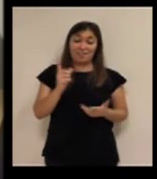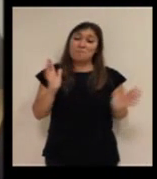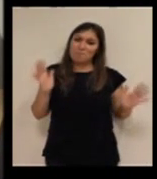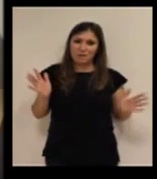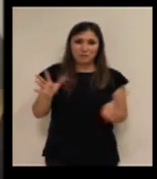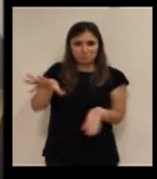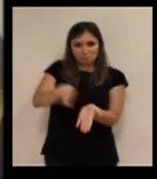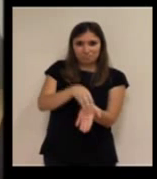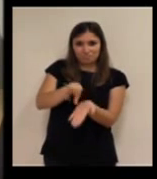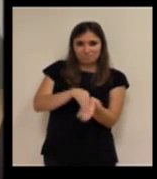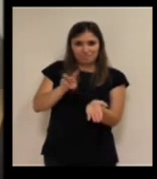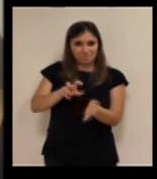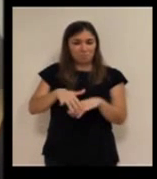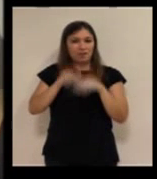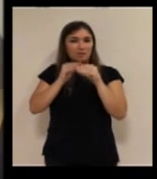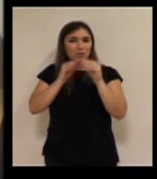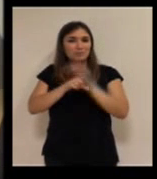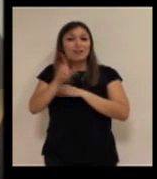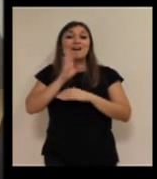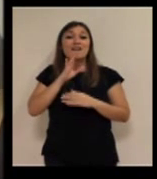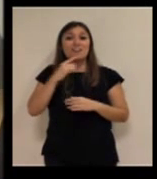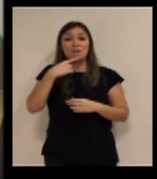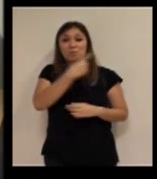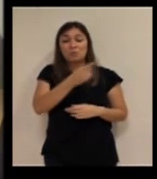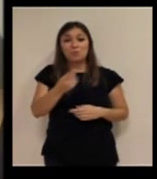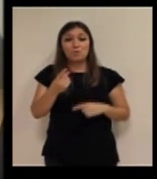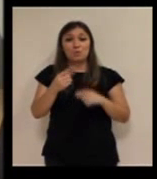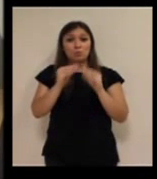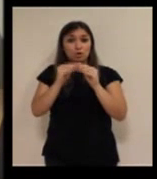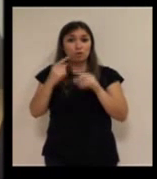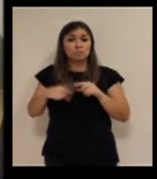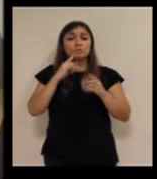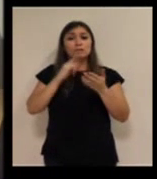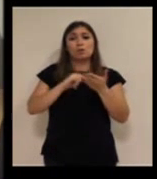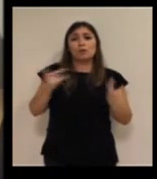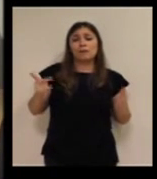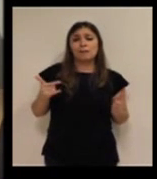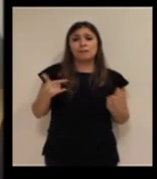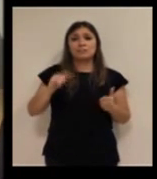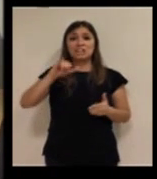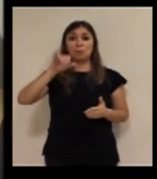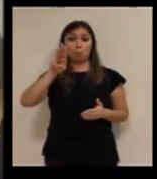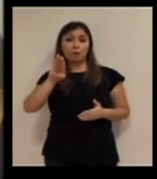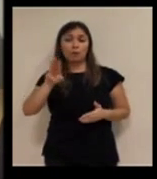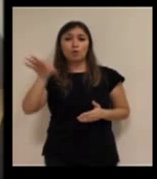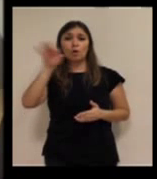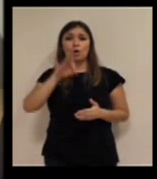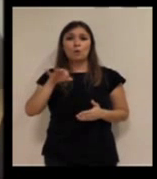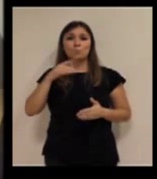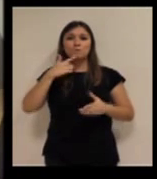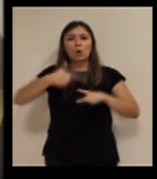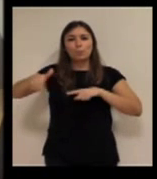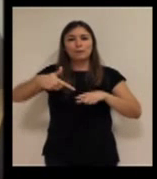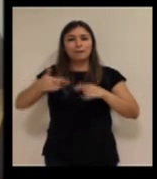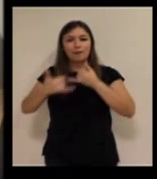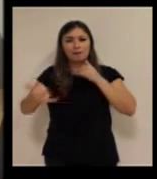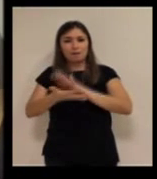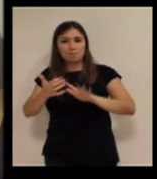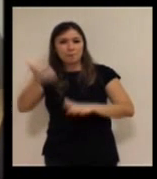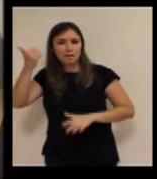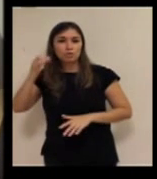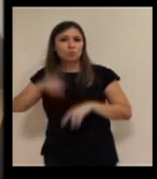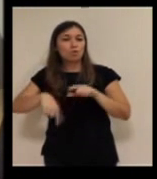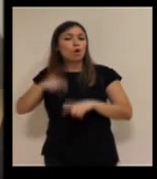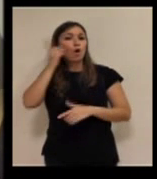Pero se tiene en cuenta, si veis los desarrollos estos que os comento sobre nuevas tecnologías, como la IP o fibra óptica o bien sobre móvil,